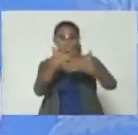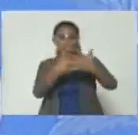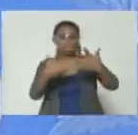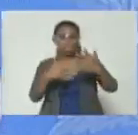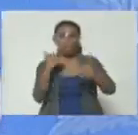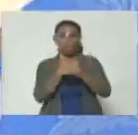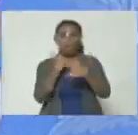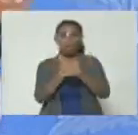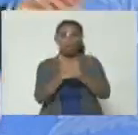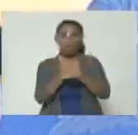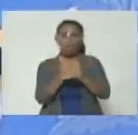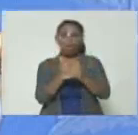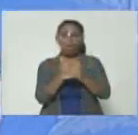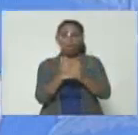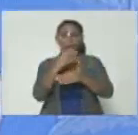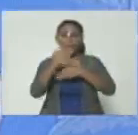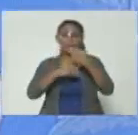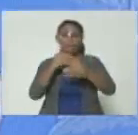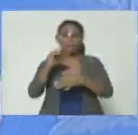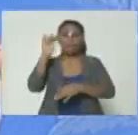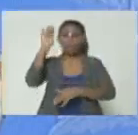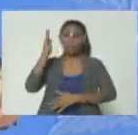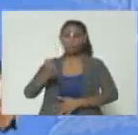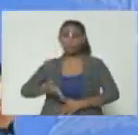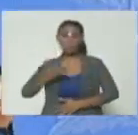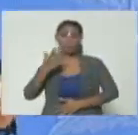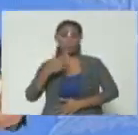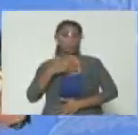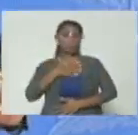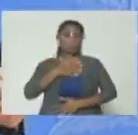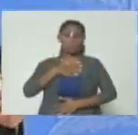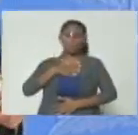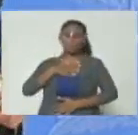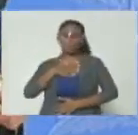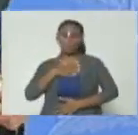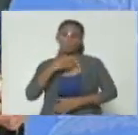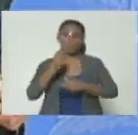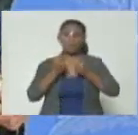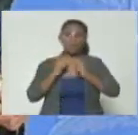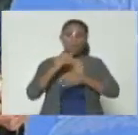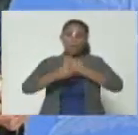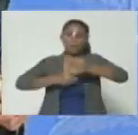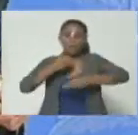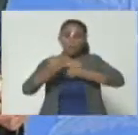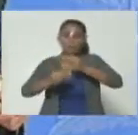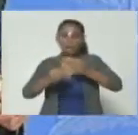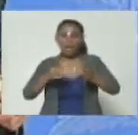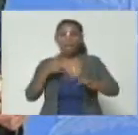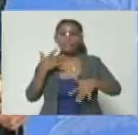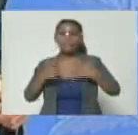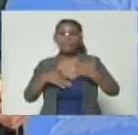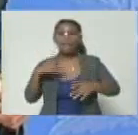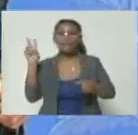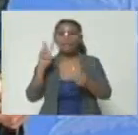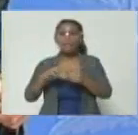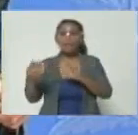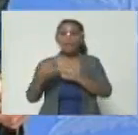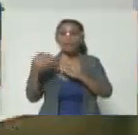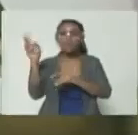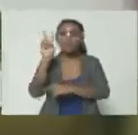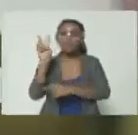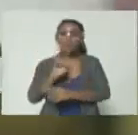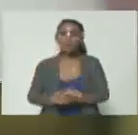como si estuviera predestinado a alguna cosa importante como no sea intentar perpetrar actos de violencia contra Venezuela